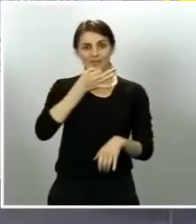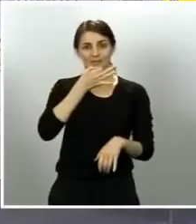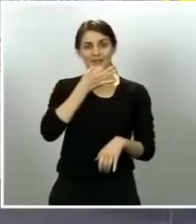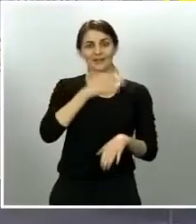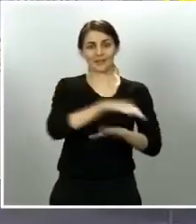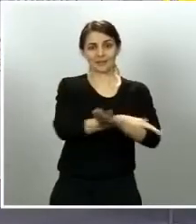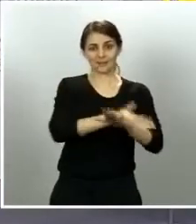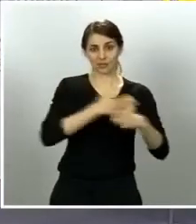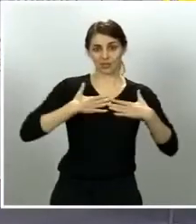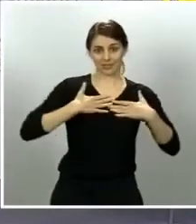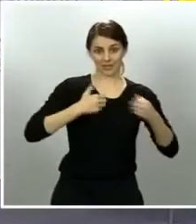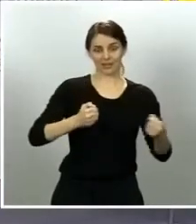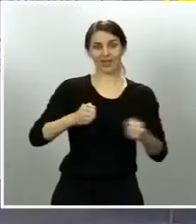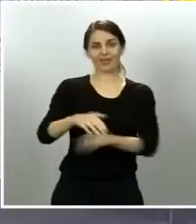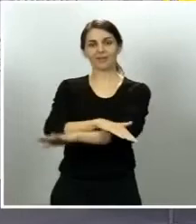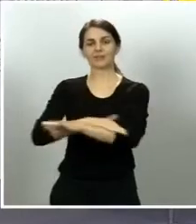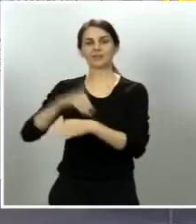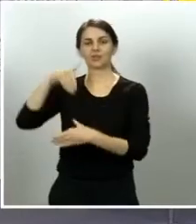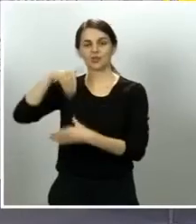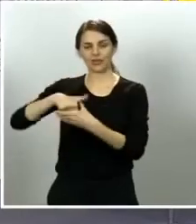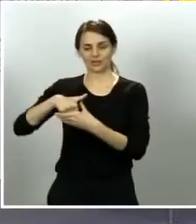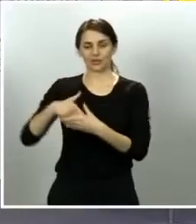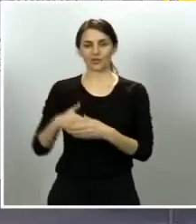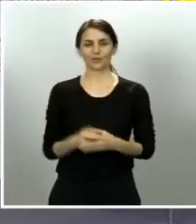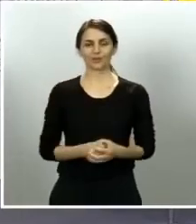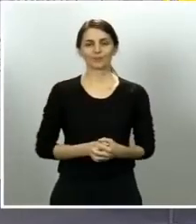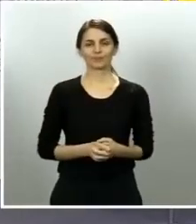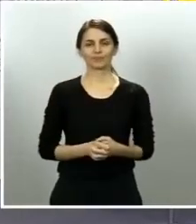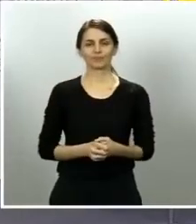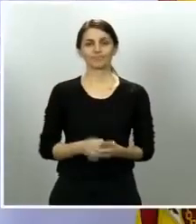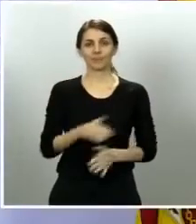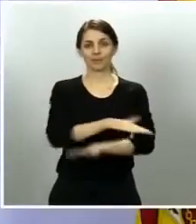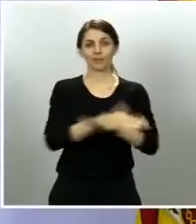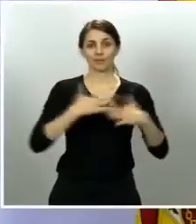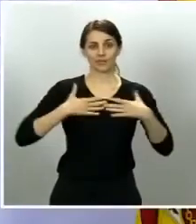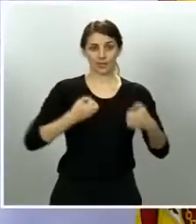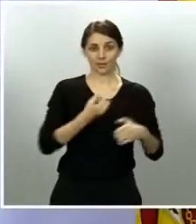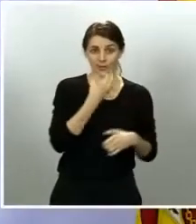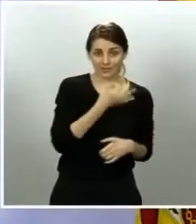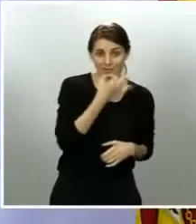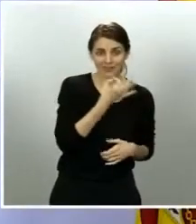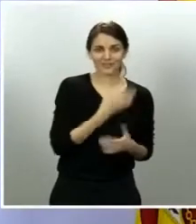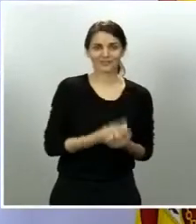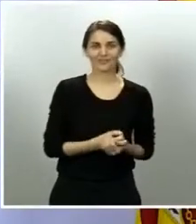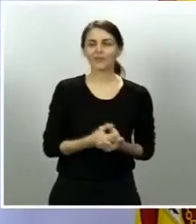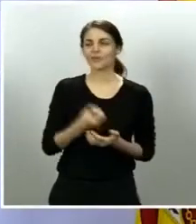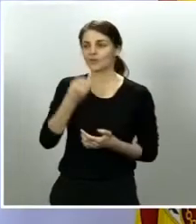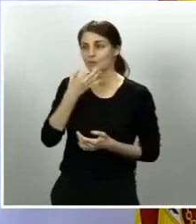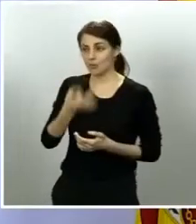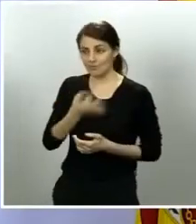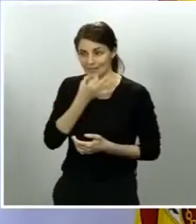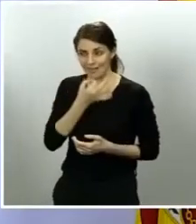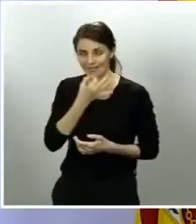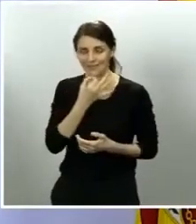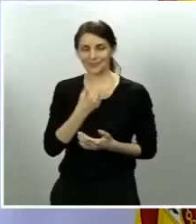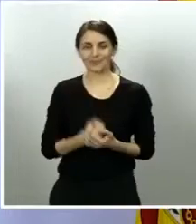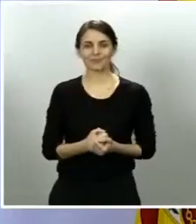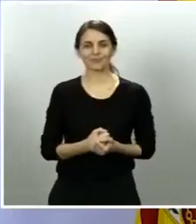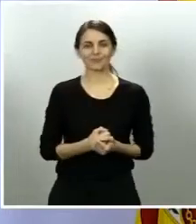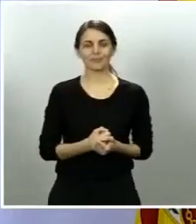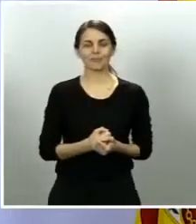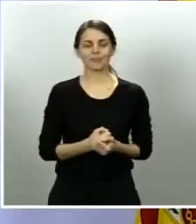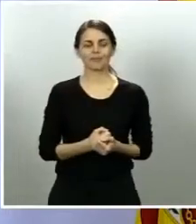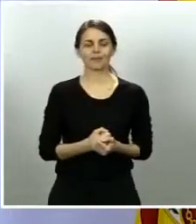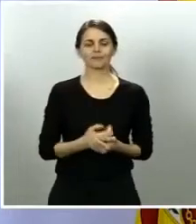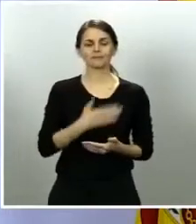Salvador Illa, y del ministro del Interior, Fernando Grande Marlaska. Ministro de Sanidad, buenas tardes. Muy buenas tardes. Quería compartir